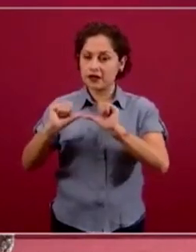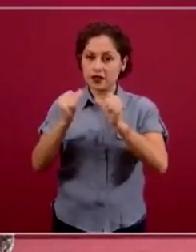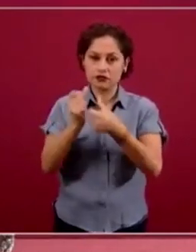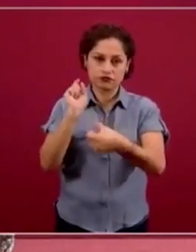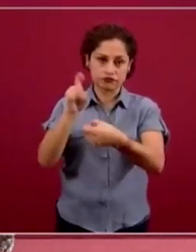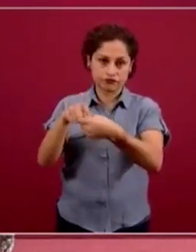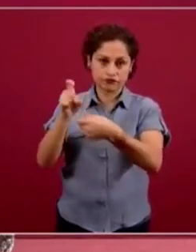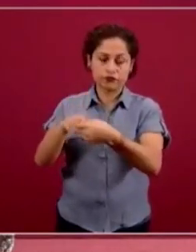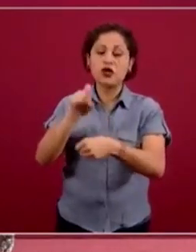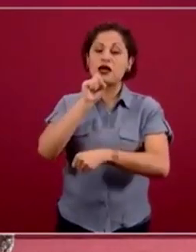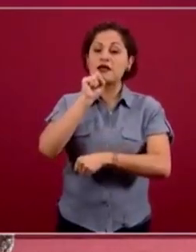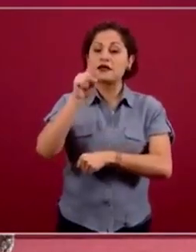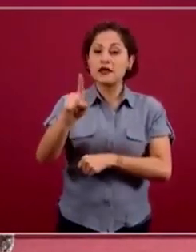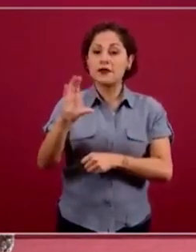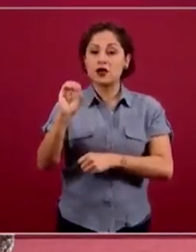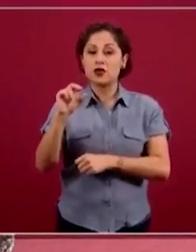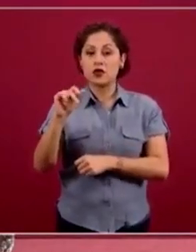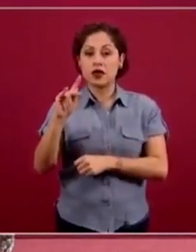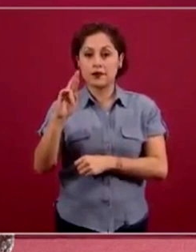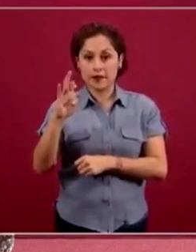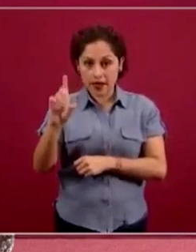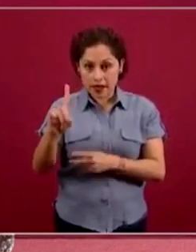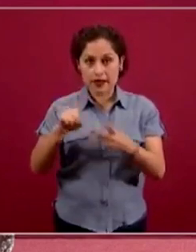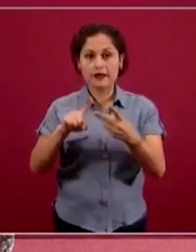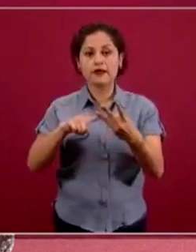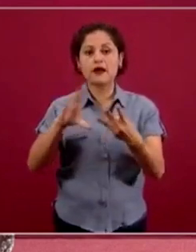Conapredin, con Conadisc, también para